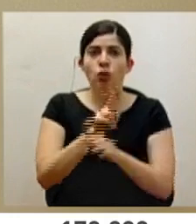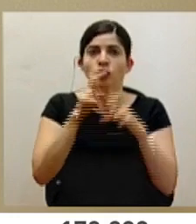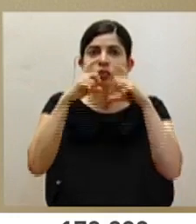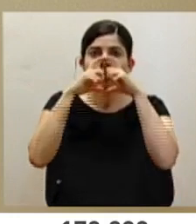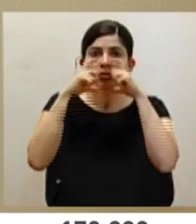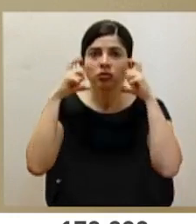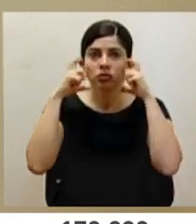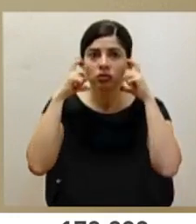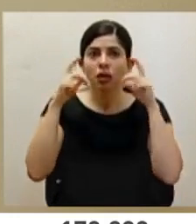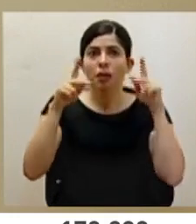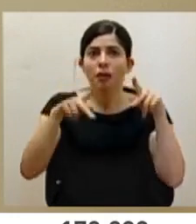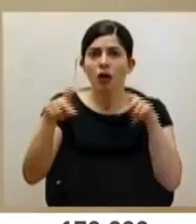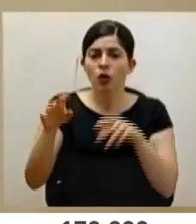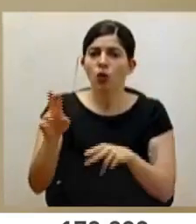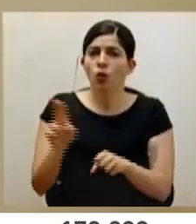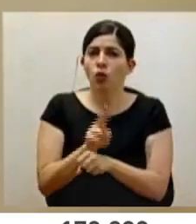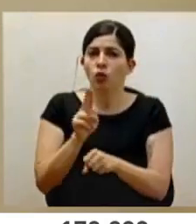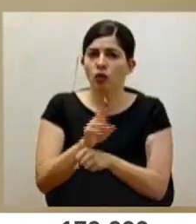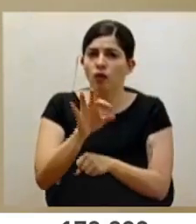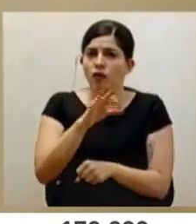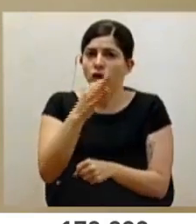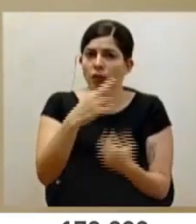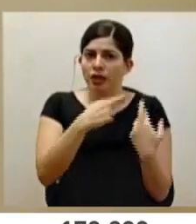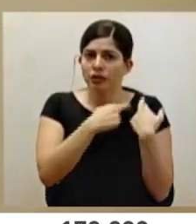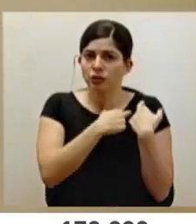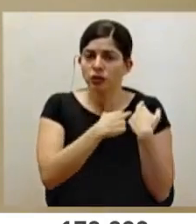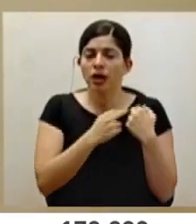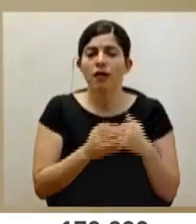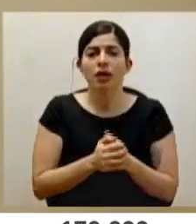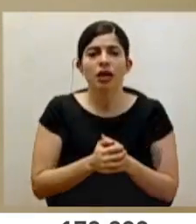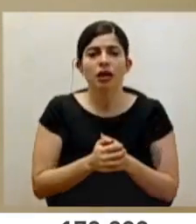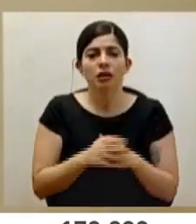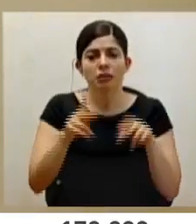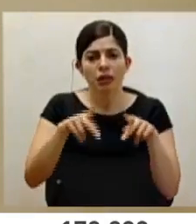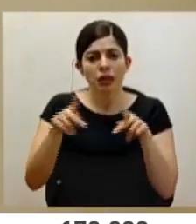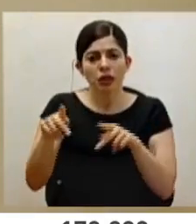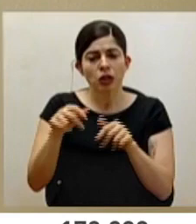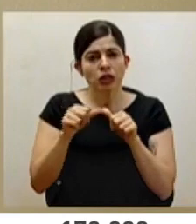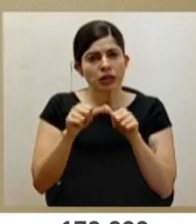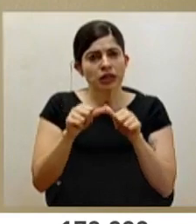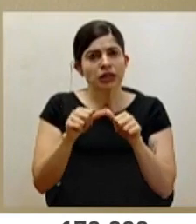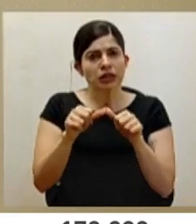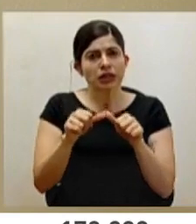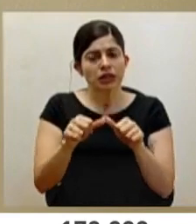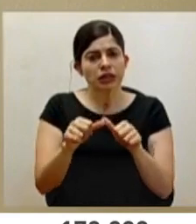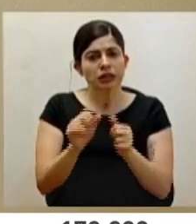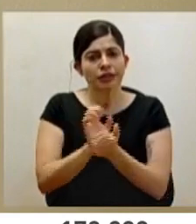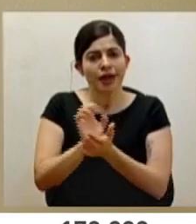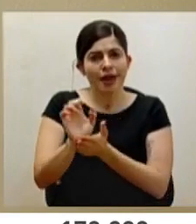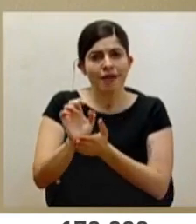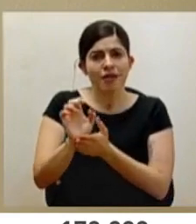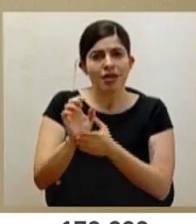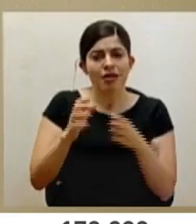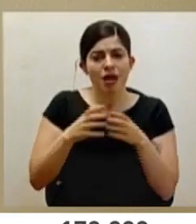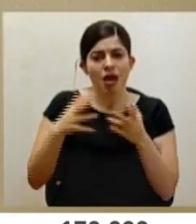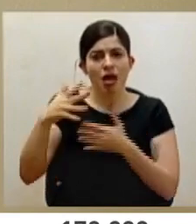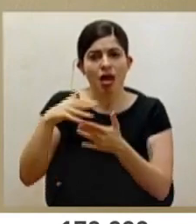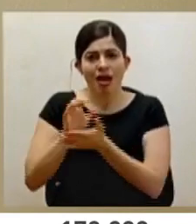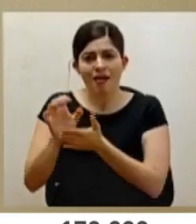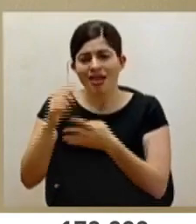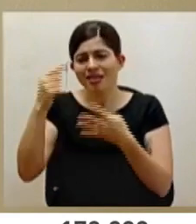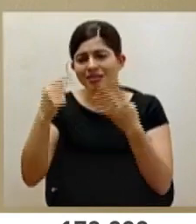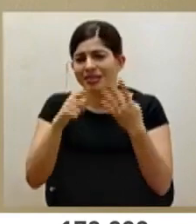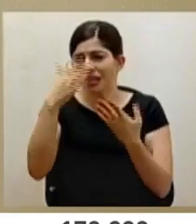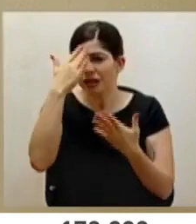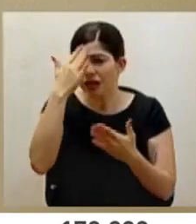mascarilla lo hacen de la manera más responsable posible que siguen tratando de evitar el rompimiento de las burbujas y todo lo que ya